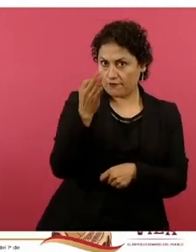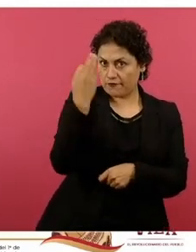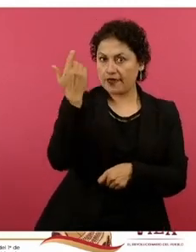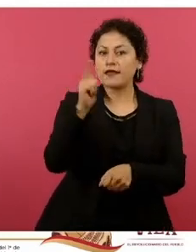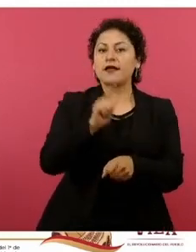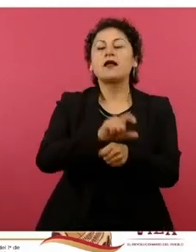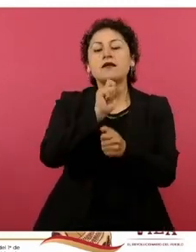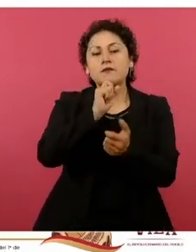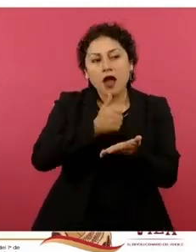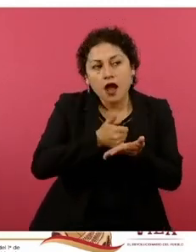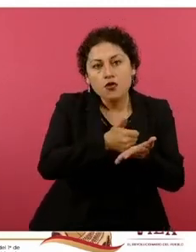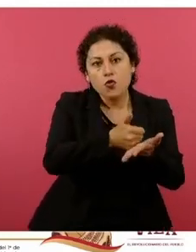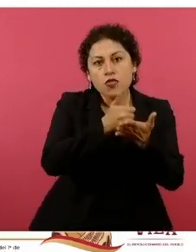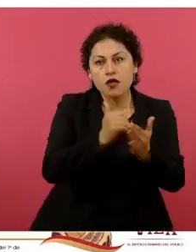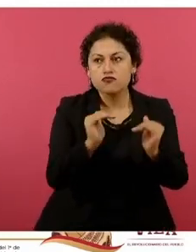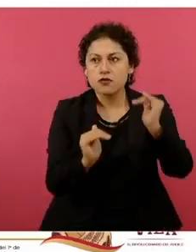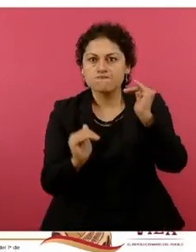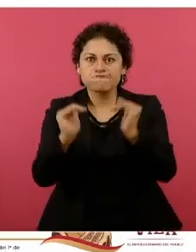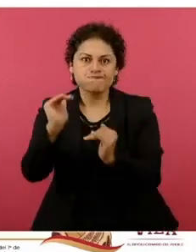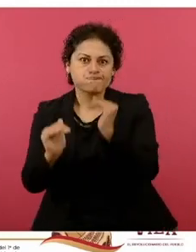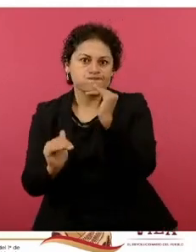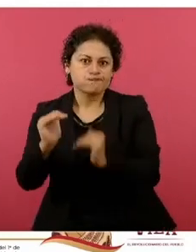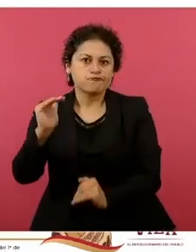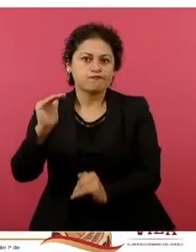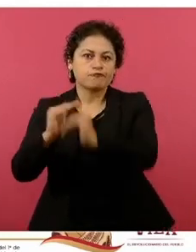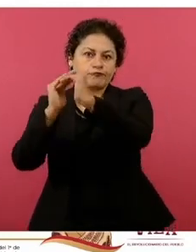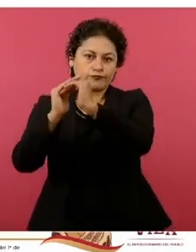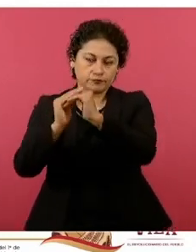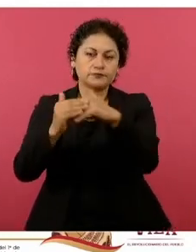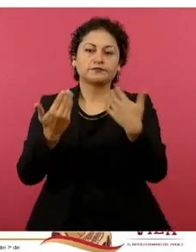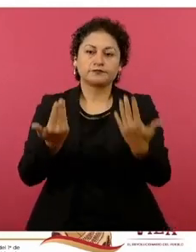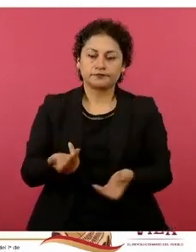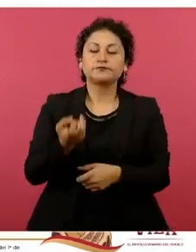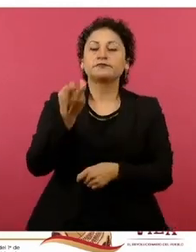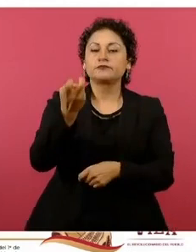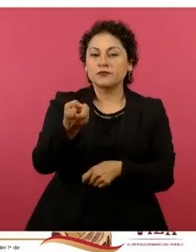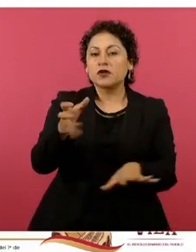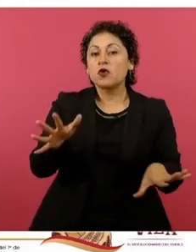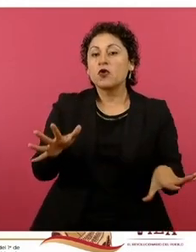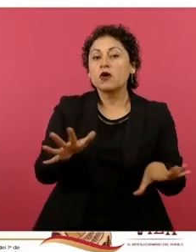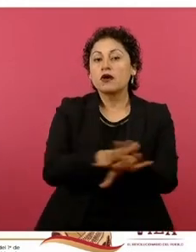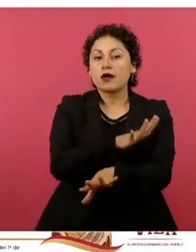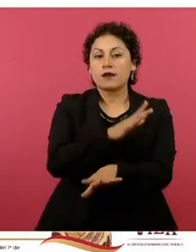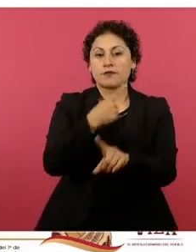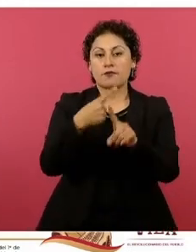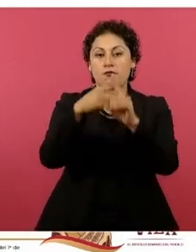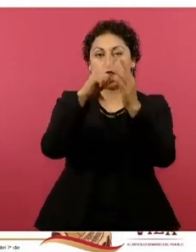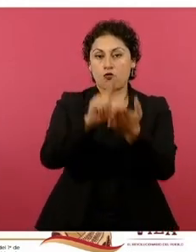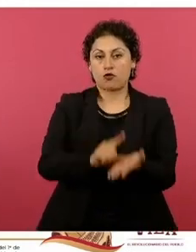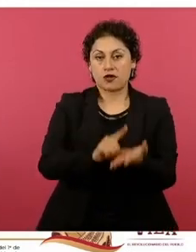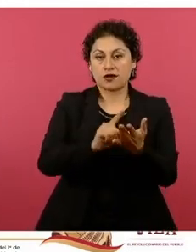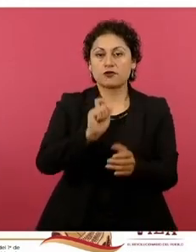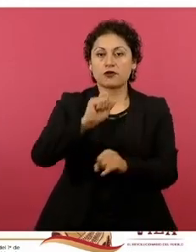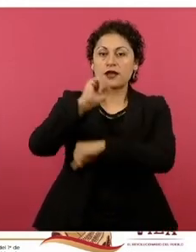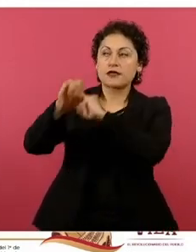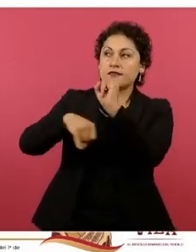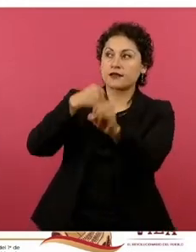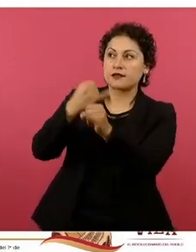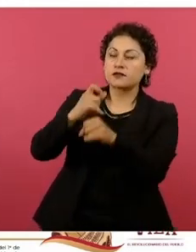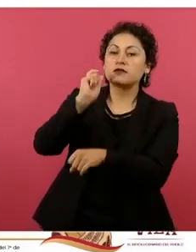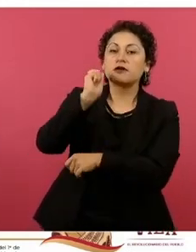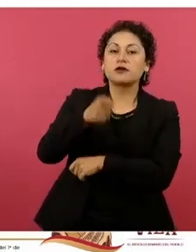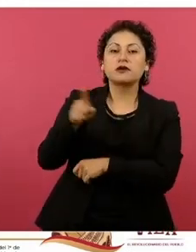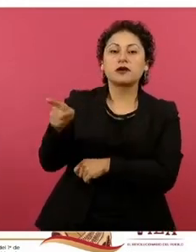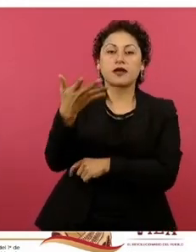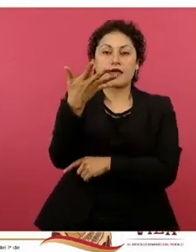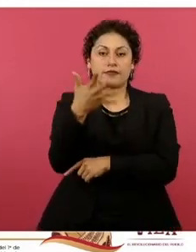máximos. Vamos a convertir ese mismo día a pesos y a litros el precio internacional y nos da 10 pesos